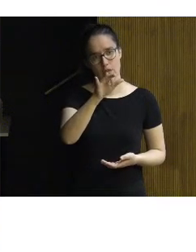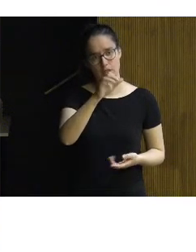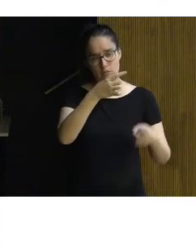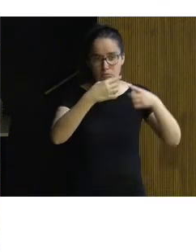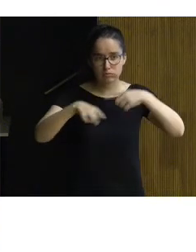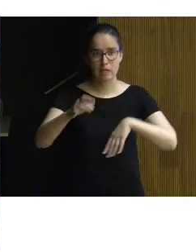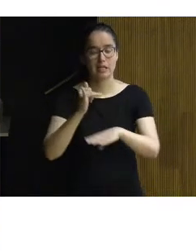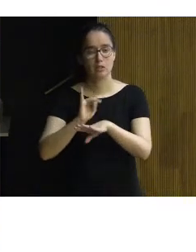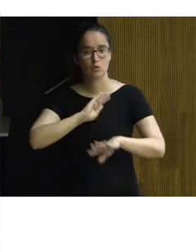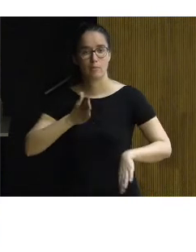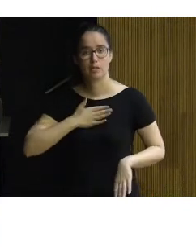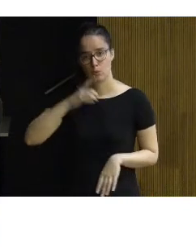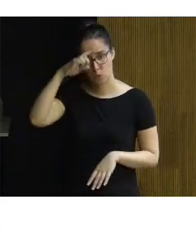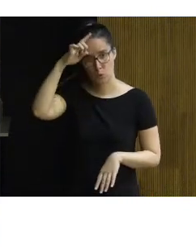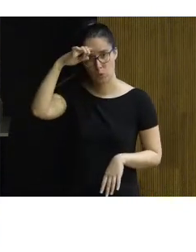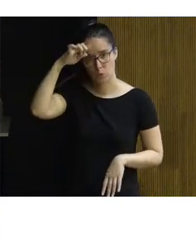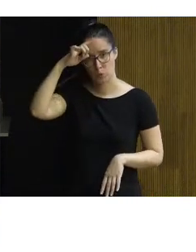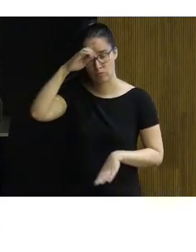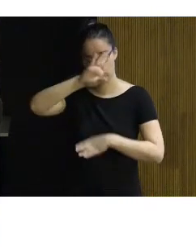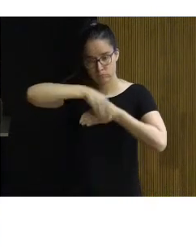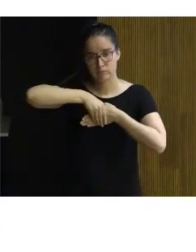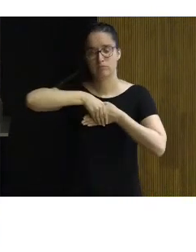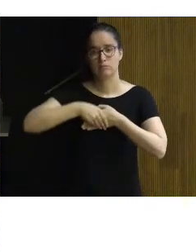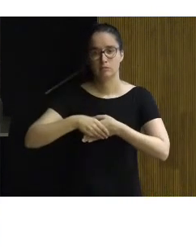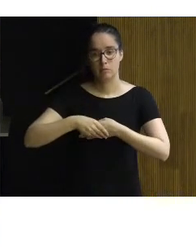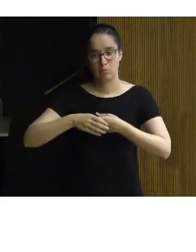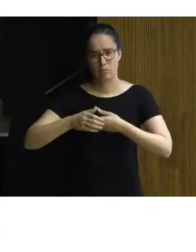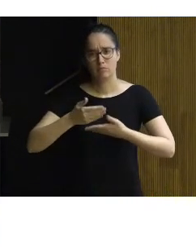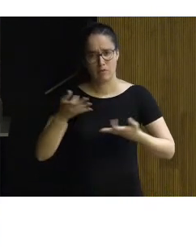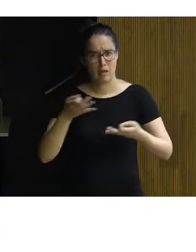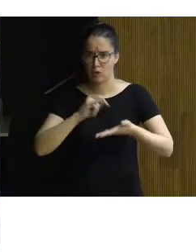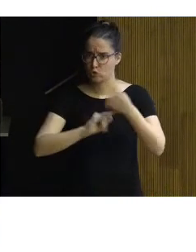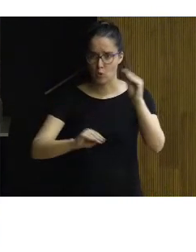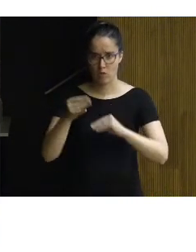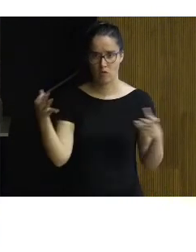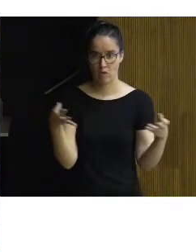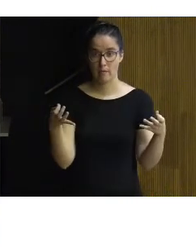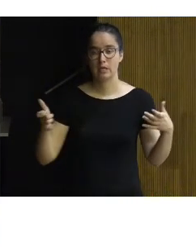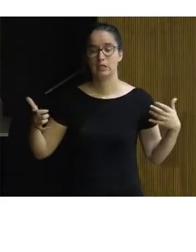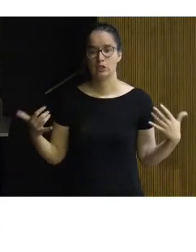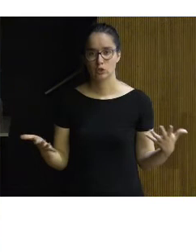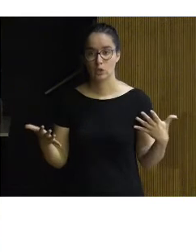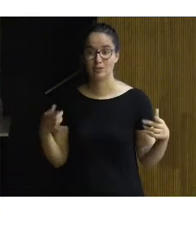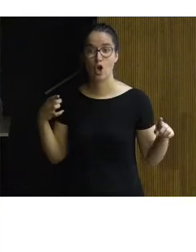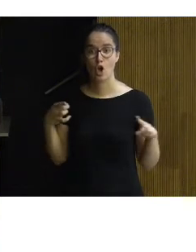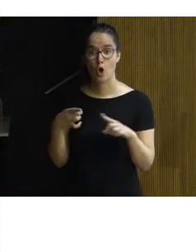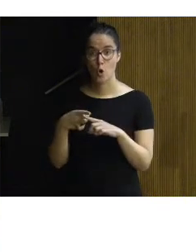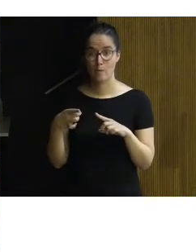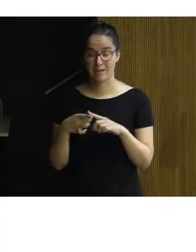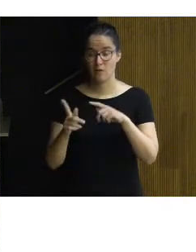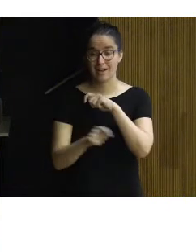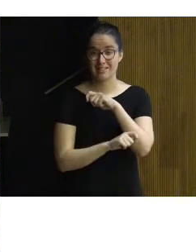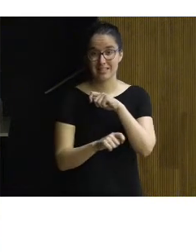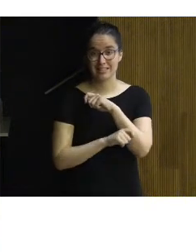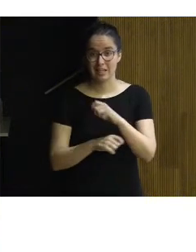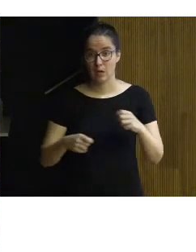Instituto de Patrimonio Cultural que la recogieron y decidieron actuar ¿vale? Por lo tanto aquí el objetivo y la estrategia